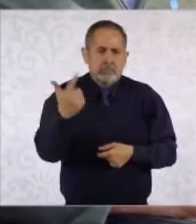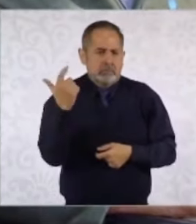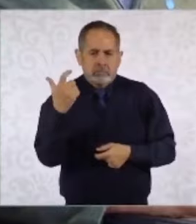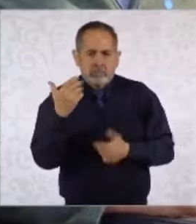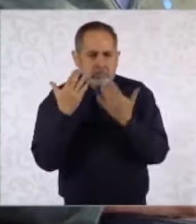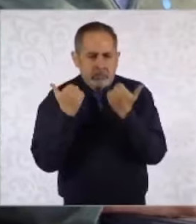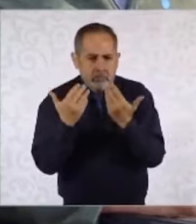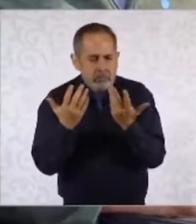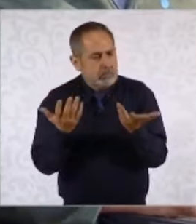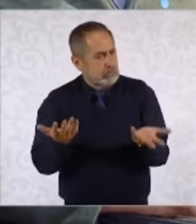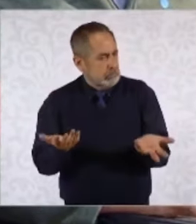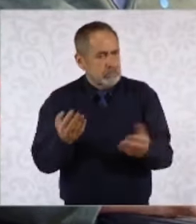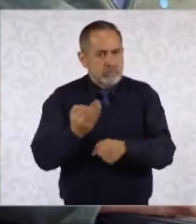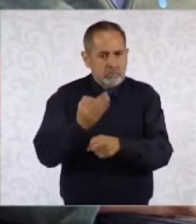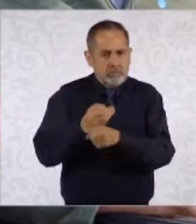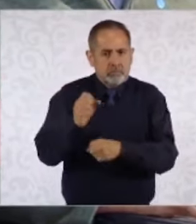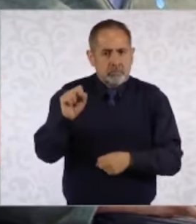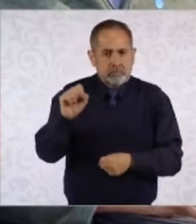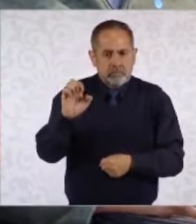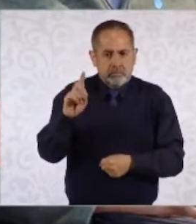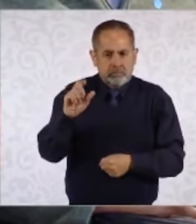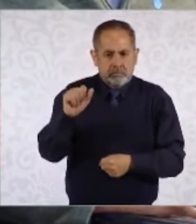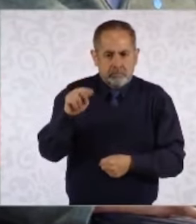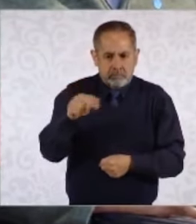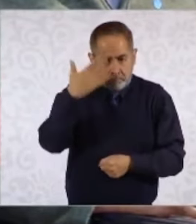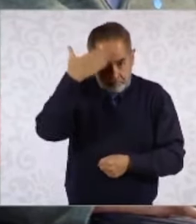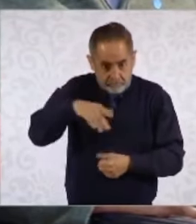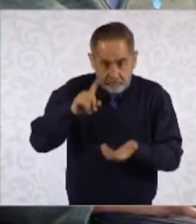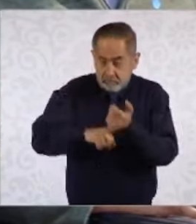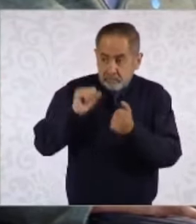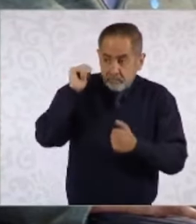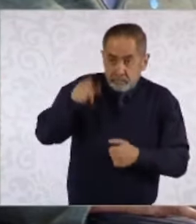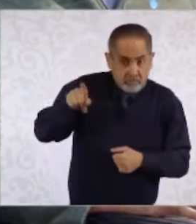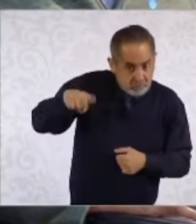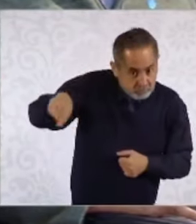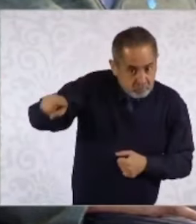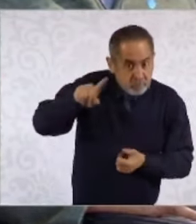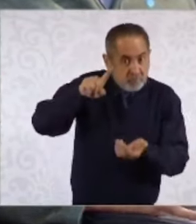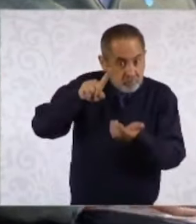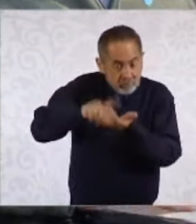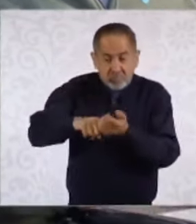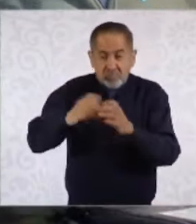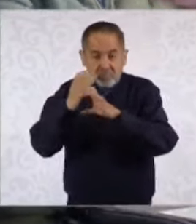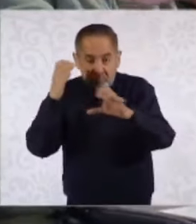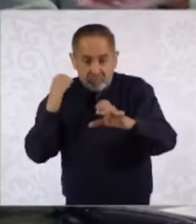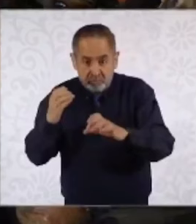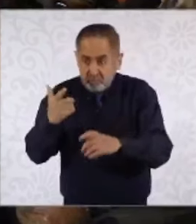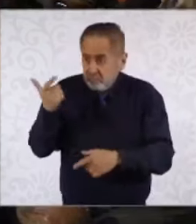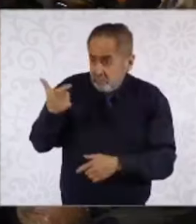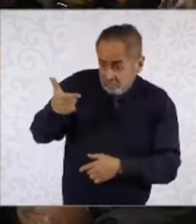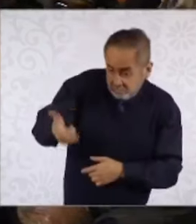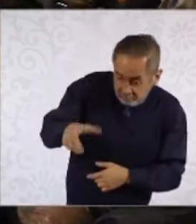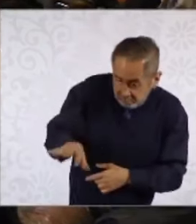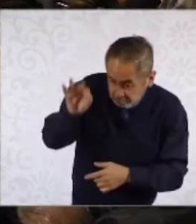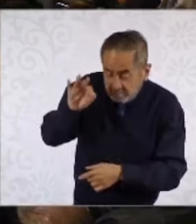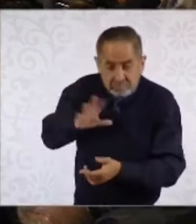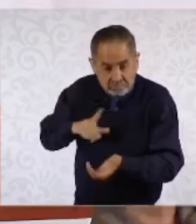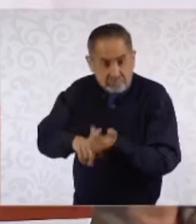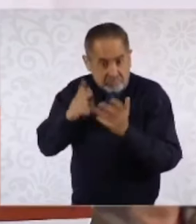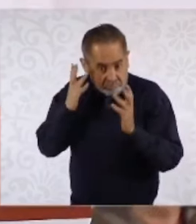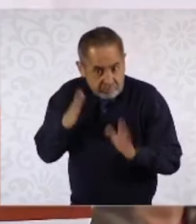Entonces, ¿la Serena en este momento sabe si hubo armas en ese camión? ¿Le han dicho que sí o no? Sí.